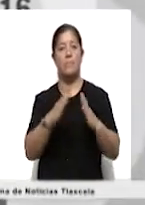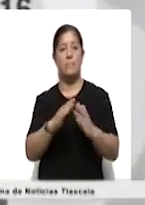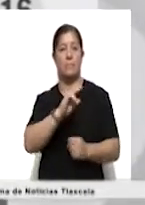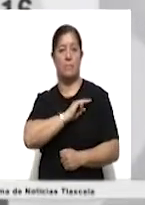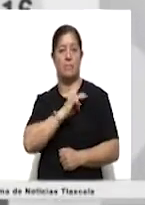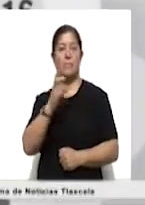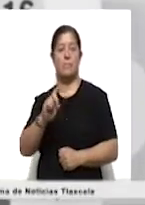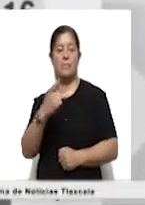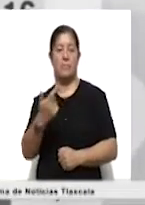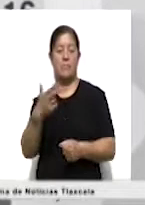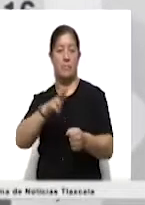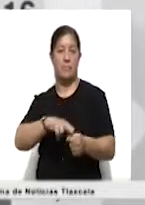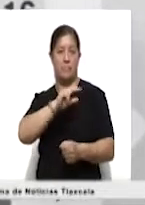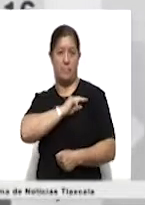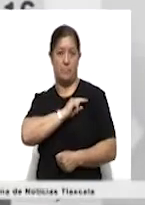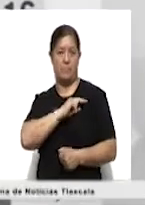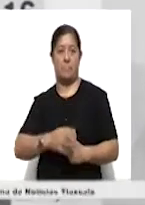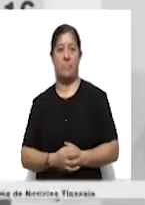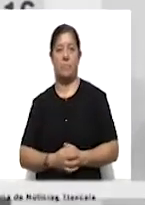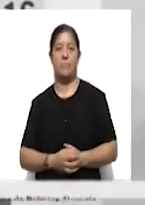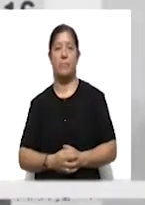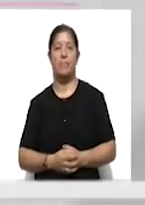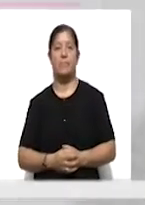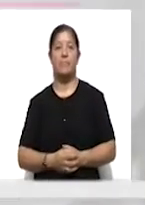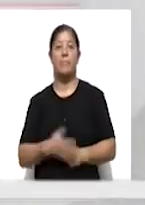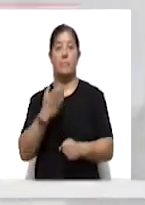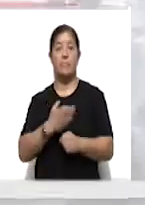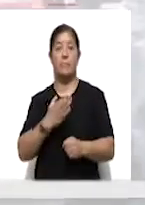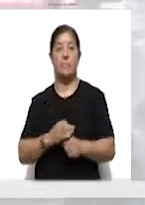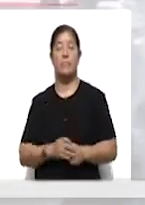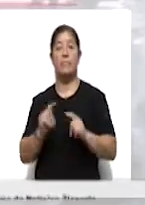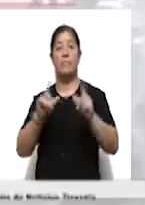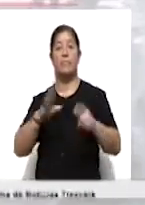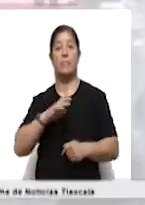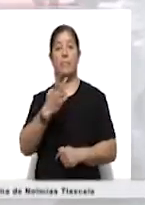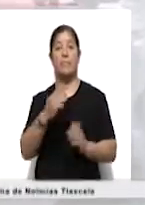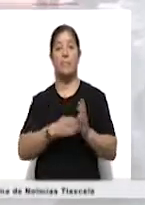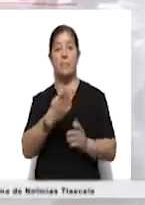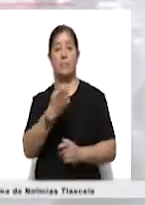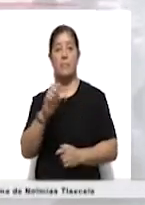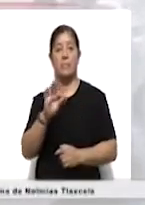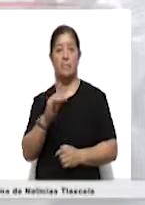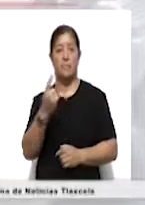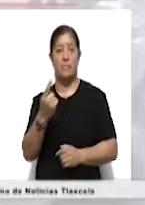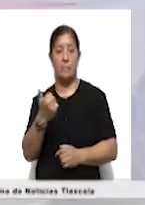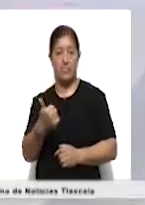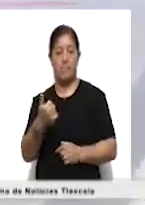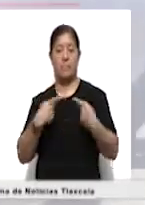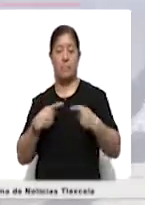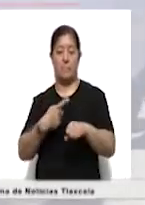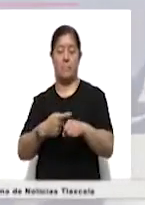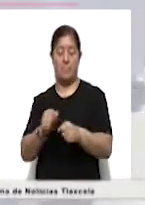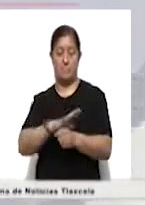uno en domicilio particular y treinta y siete en hospital privado. Hasta este momento, Tlaxcala registra tres mil trescientos cuarenta y seis casos,